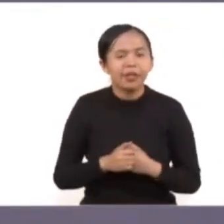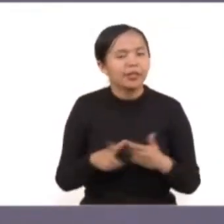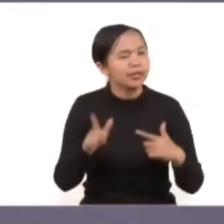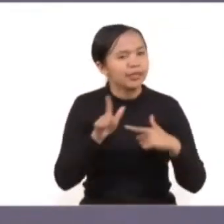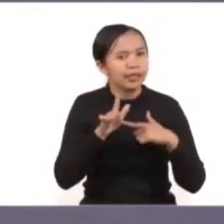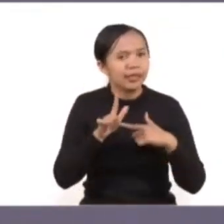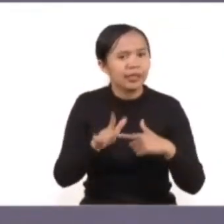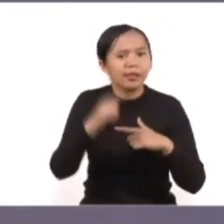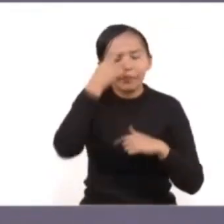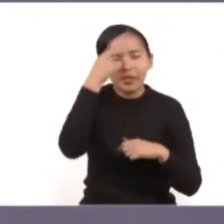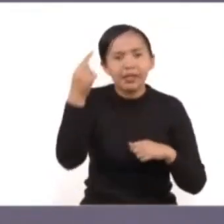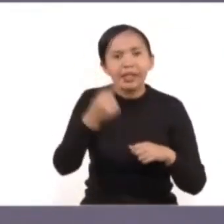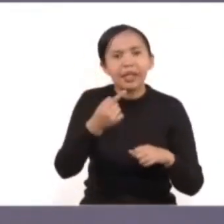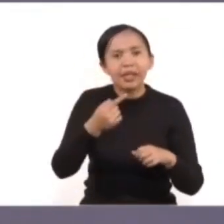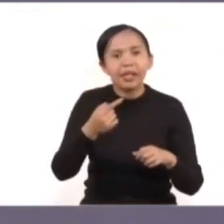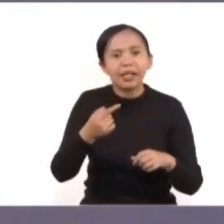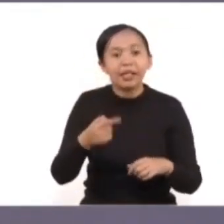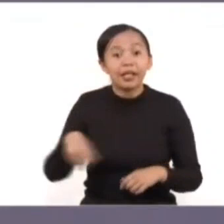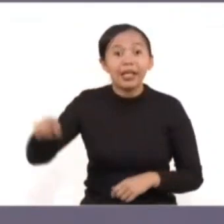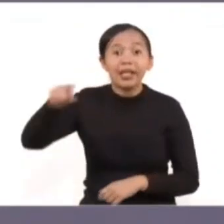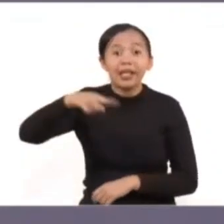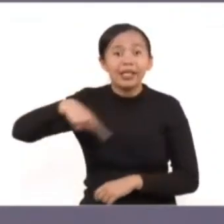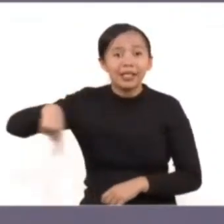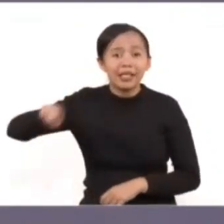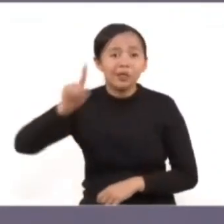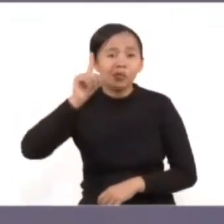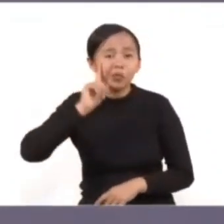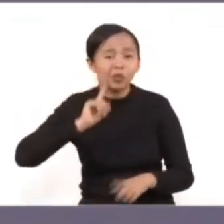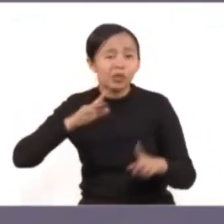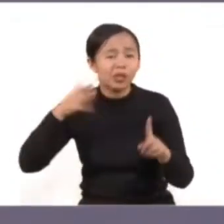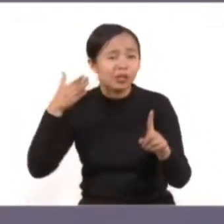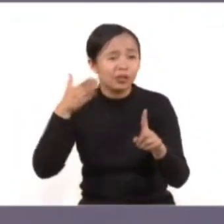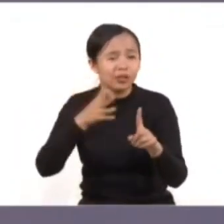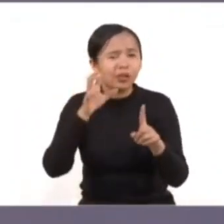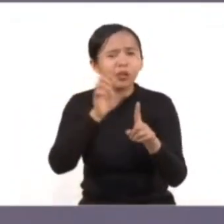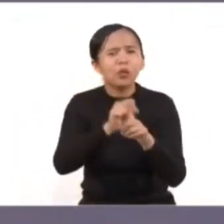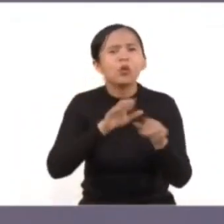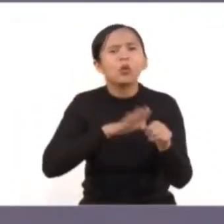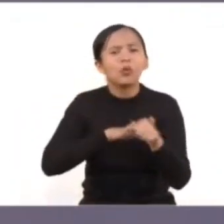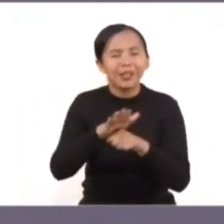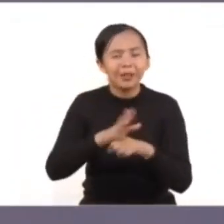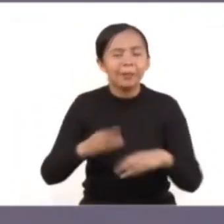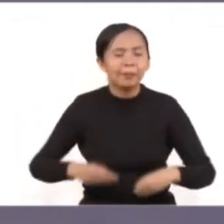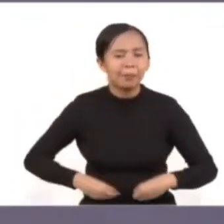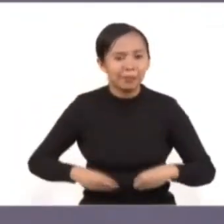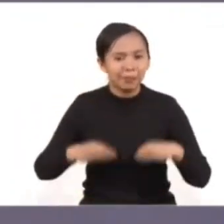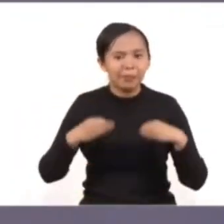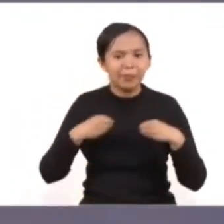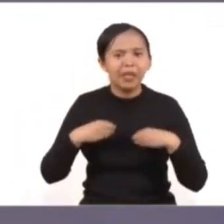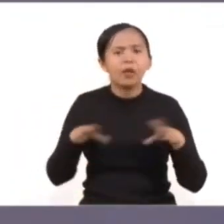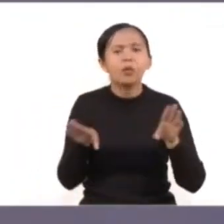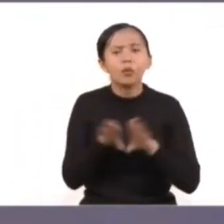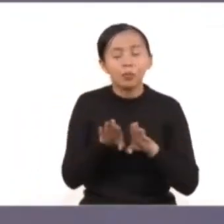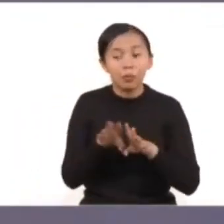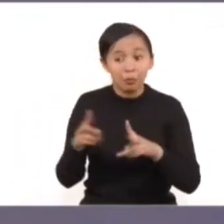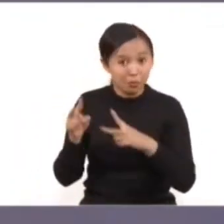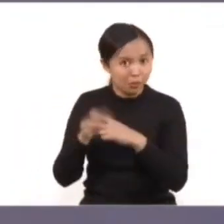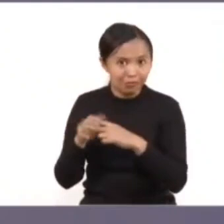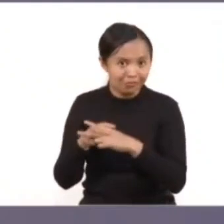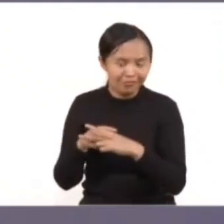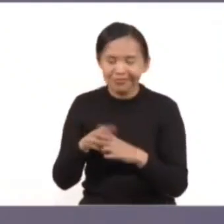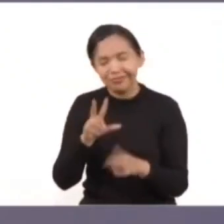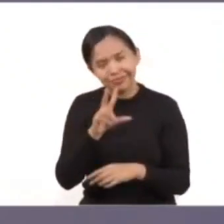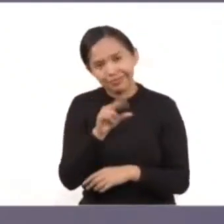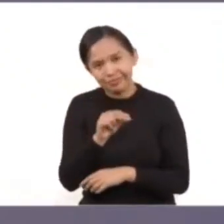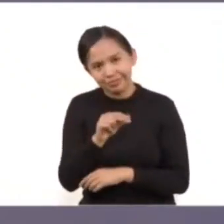lograr en ellas que ellas alcancen una vida libre de violencia. Por eso, pero el trabajo